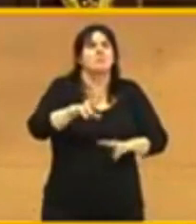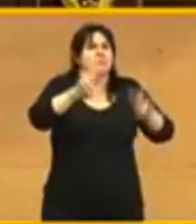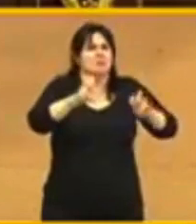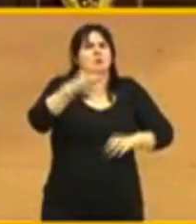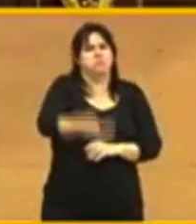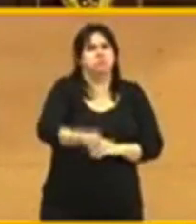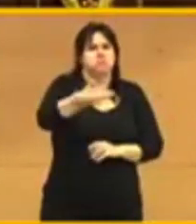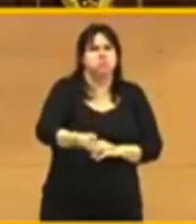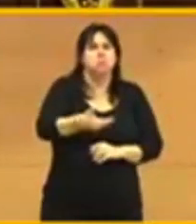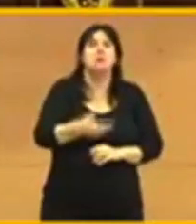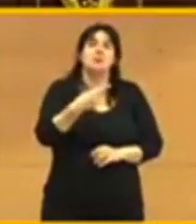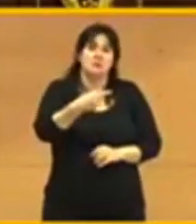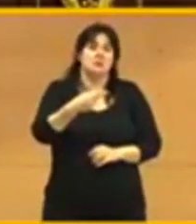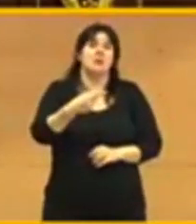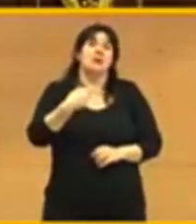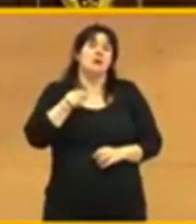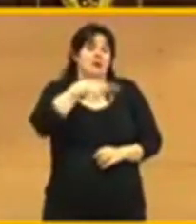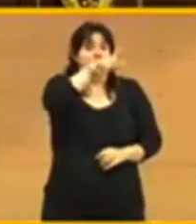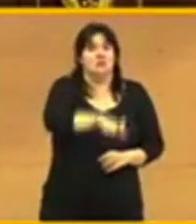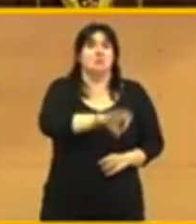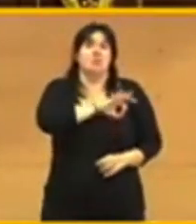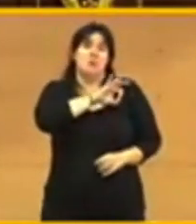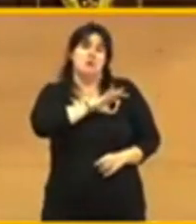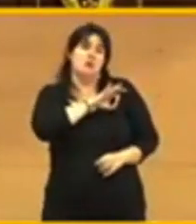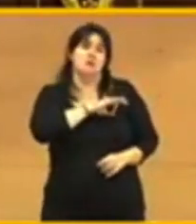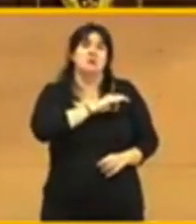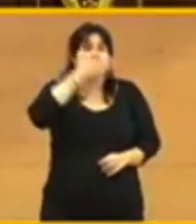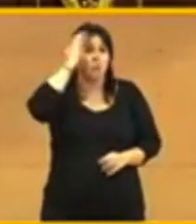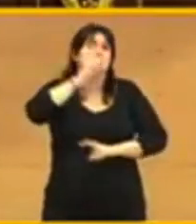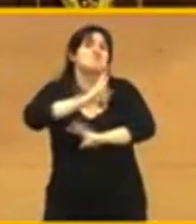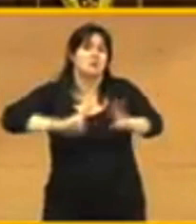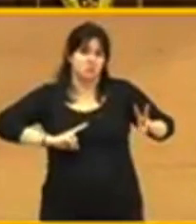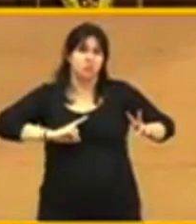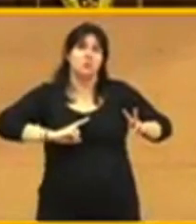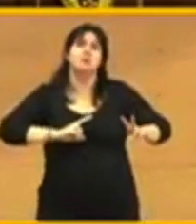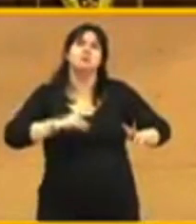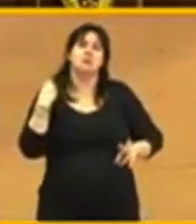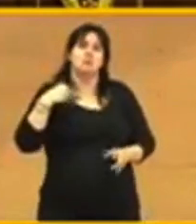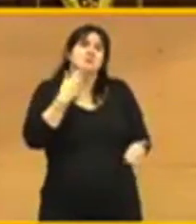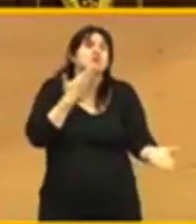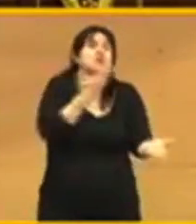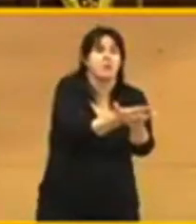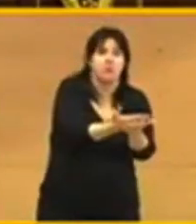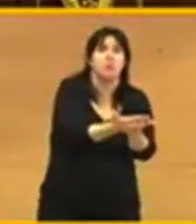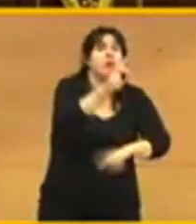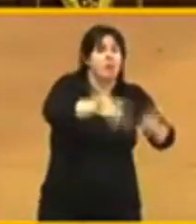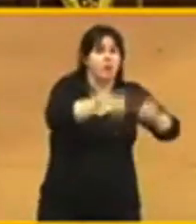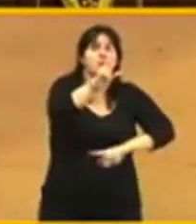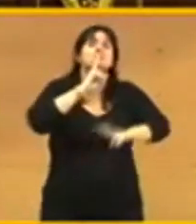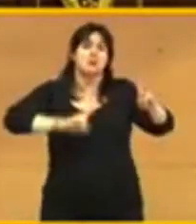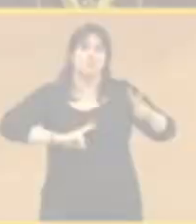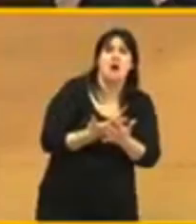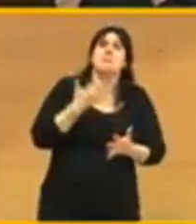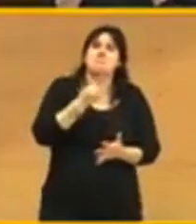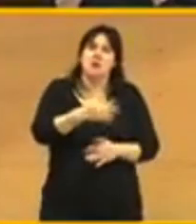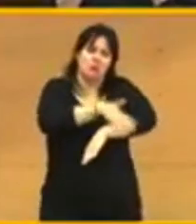respuesta que el señor Puigdemont dé a este requerimiento la que marcará el futuro de los acontecimientos en los próximos